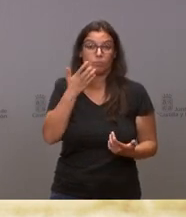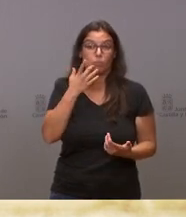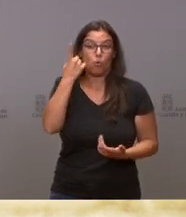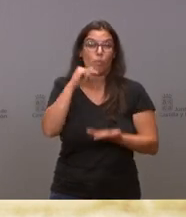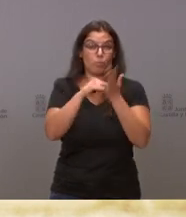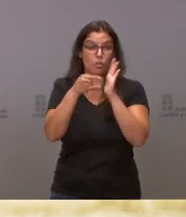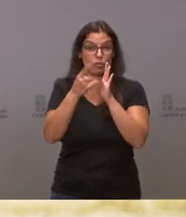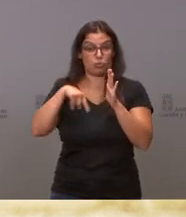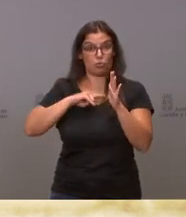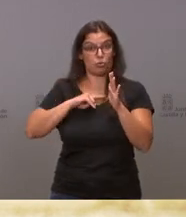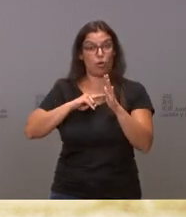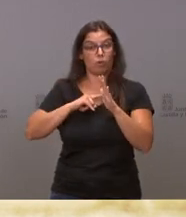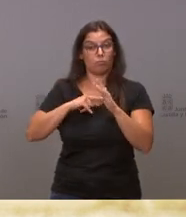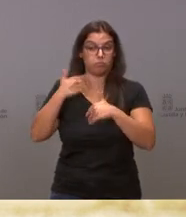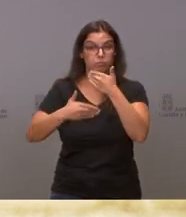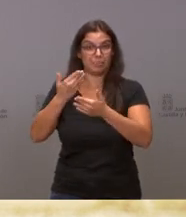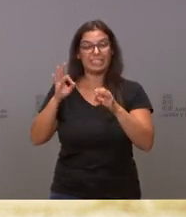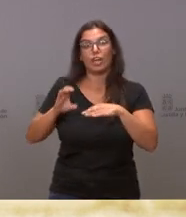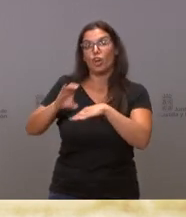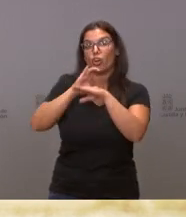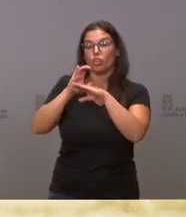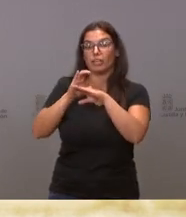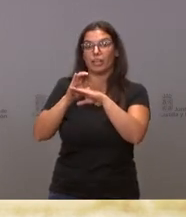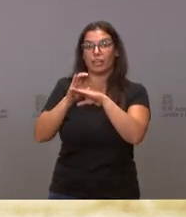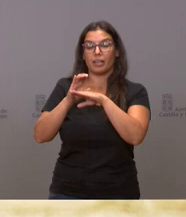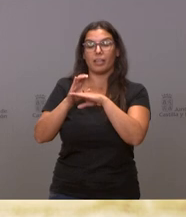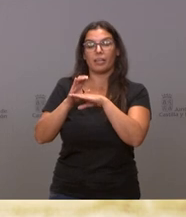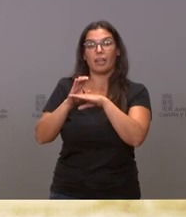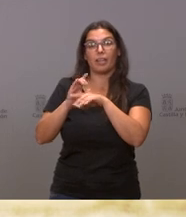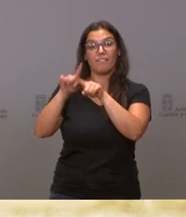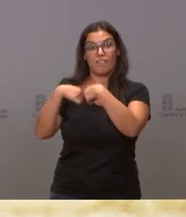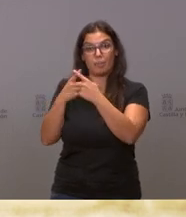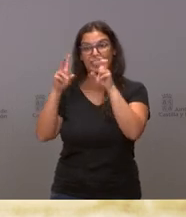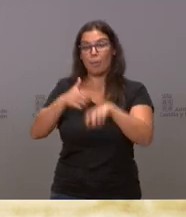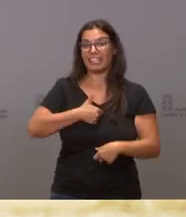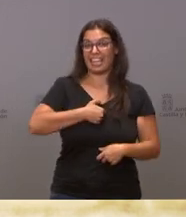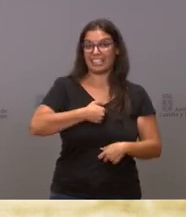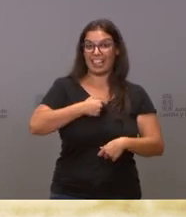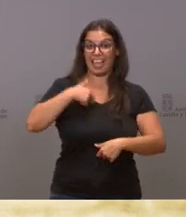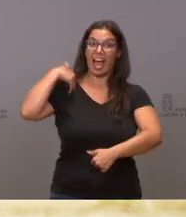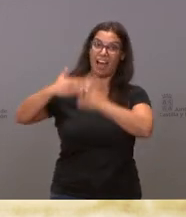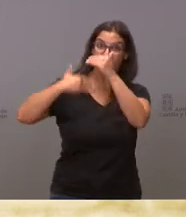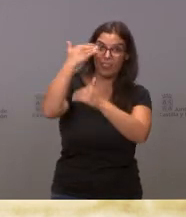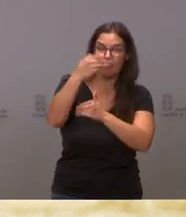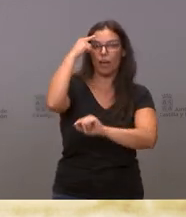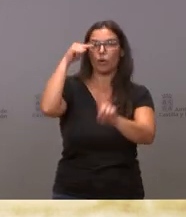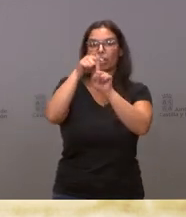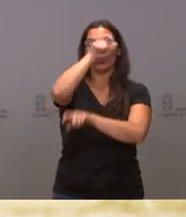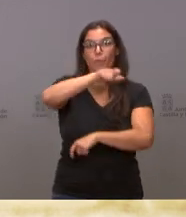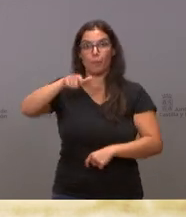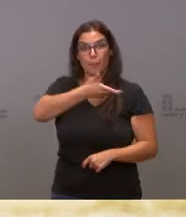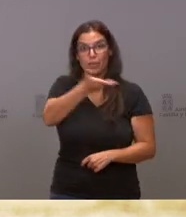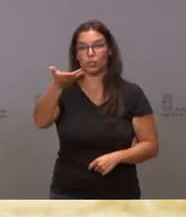en marcha en la Consejería de Familia, que es la teleasistencia avanzada, el objetivo es ayudar a aquellas personas que